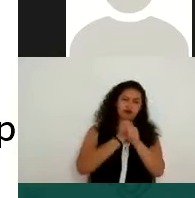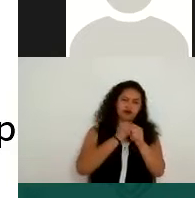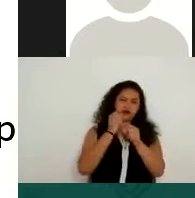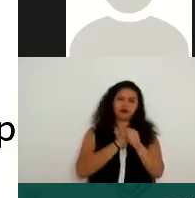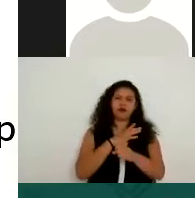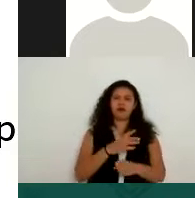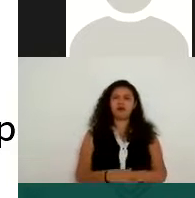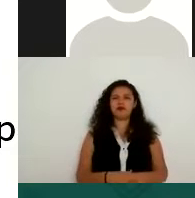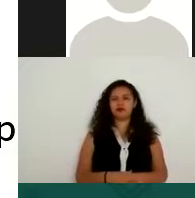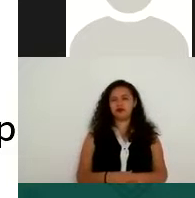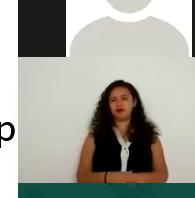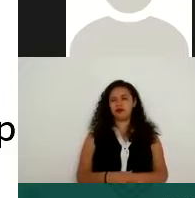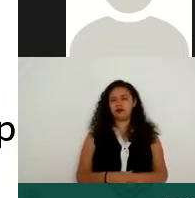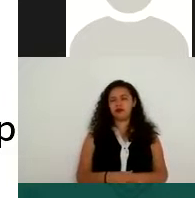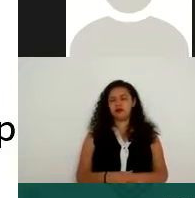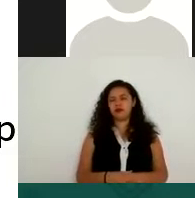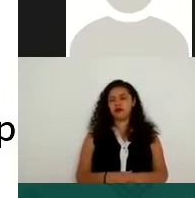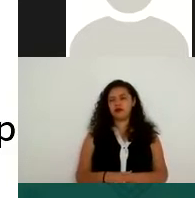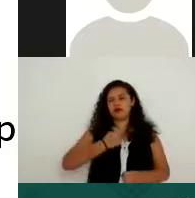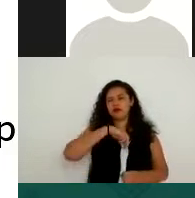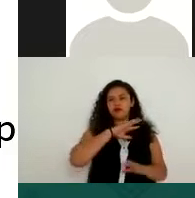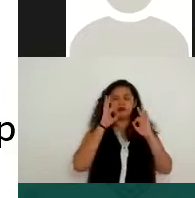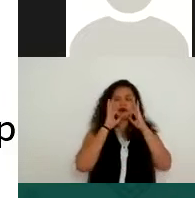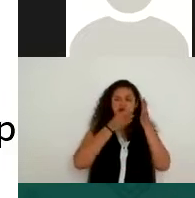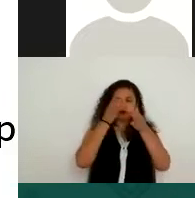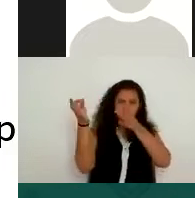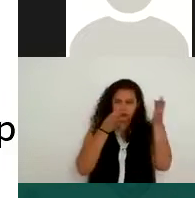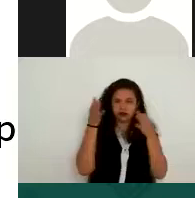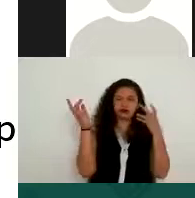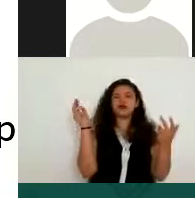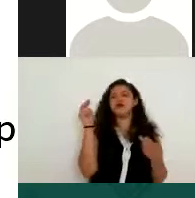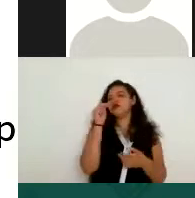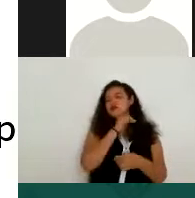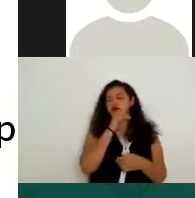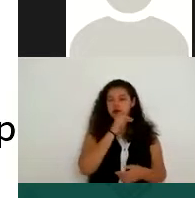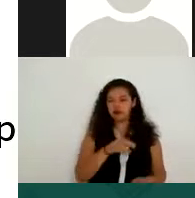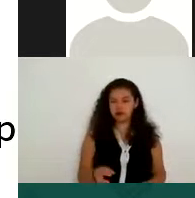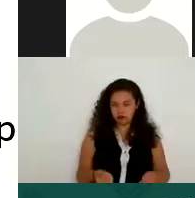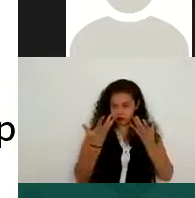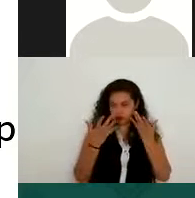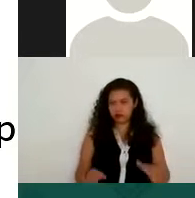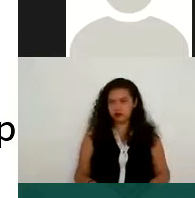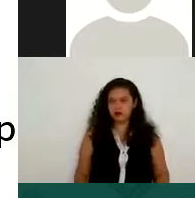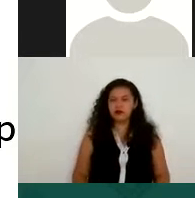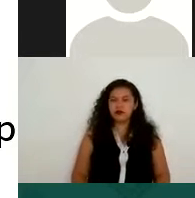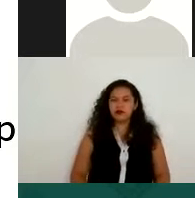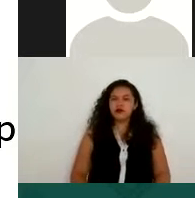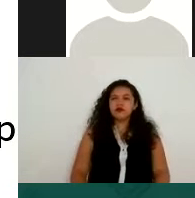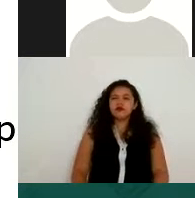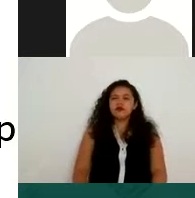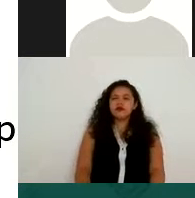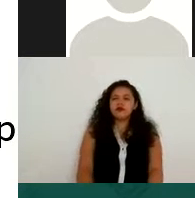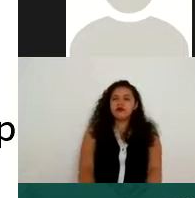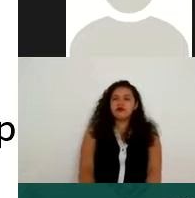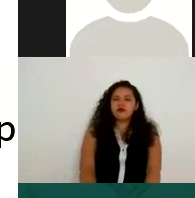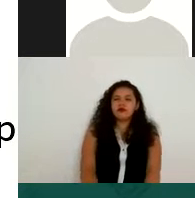firmamos y fluimos, la velocidad del pulso, no sé si ustedes han hecho que luego los expertos se confirman, los gráficos aquí